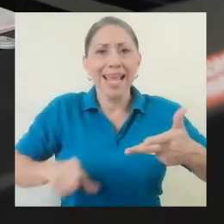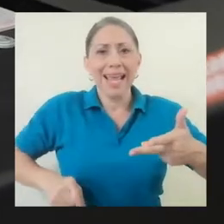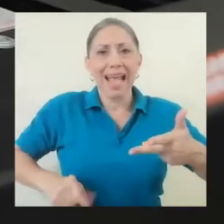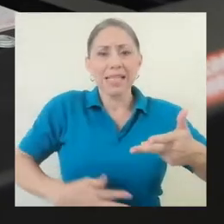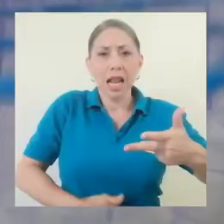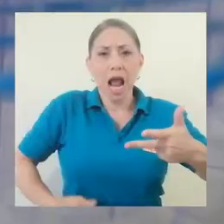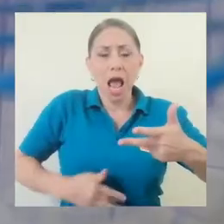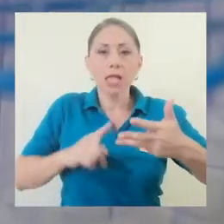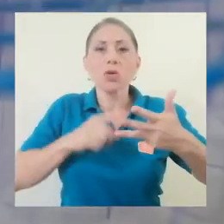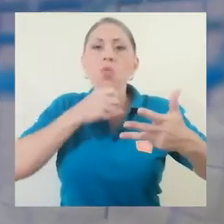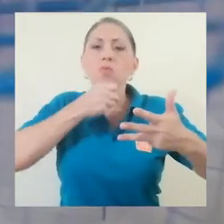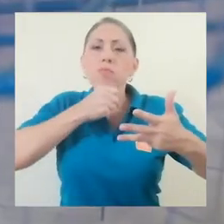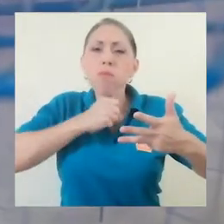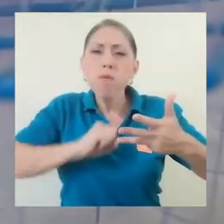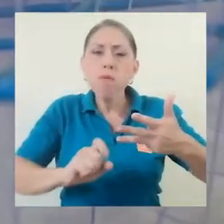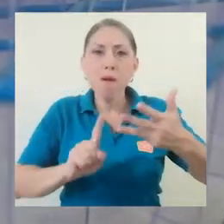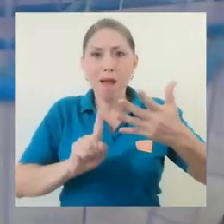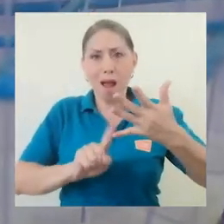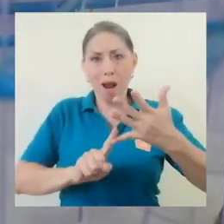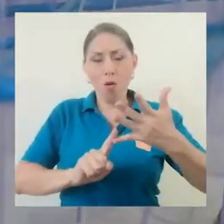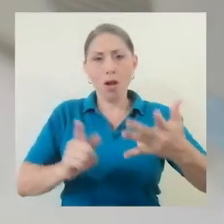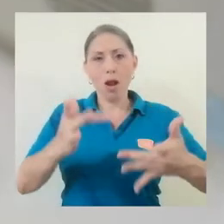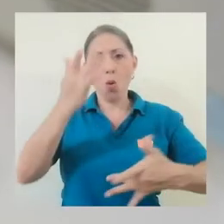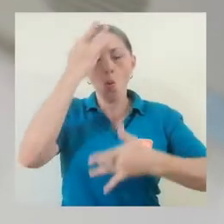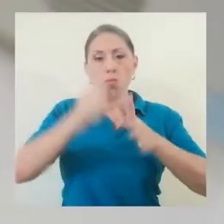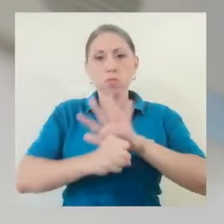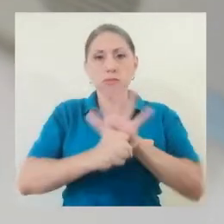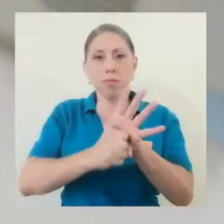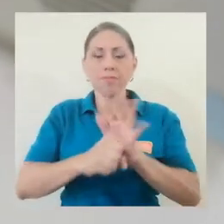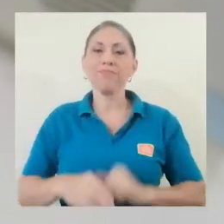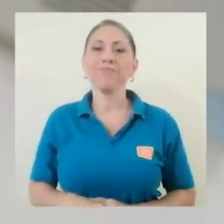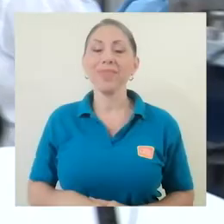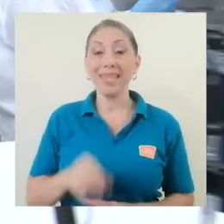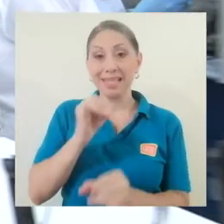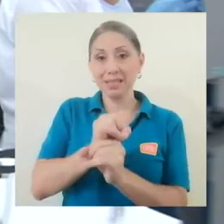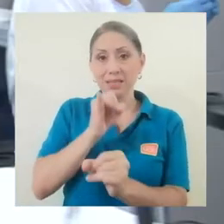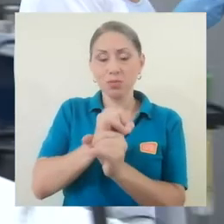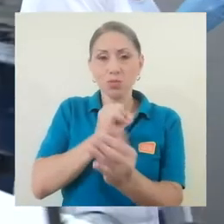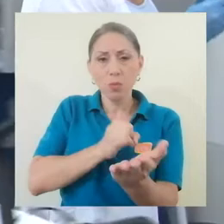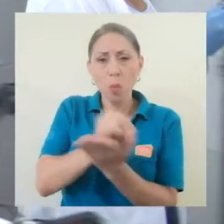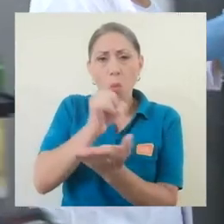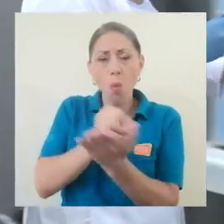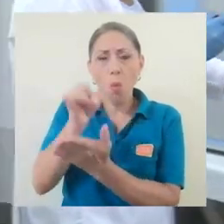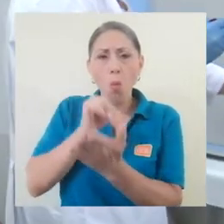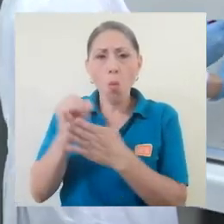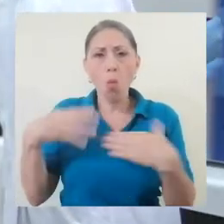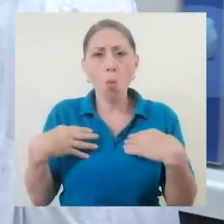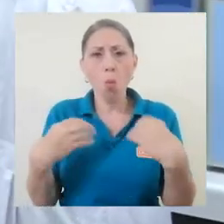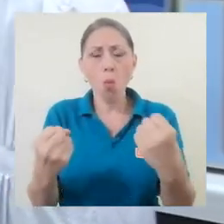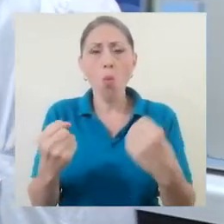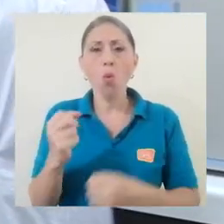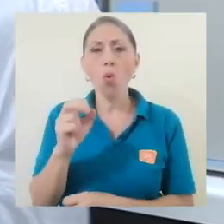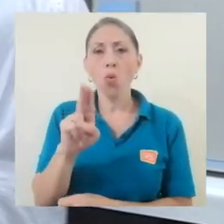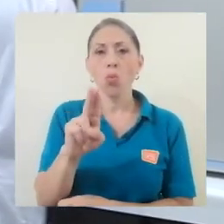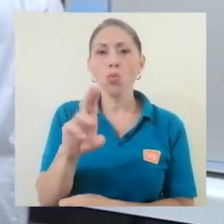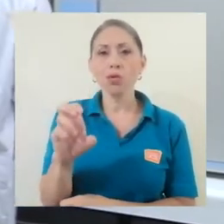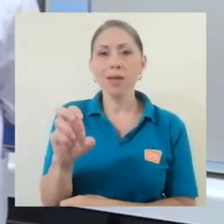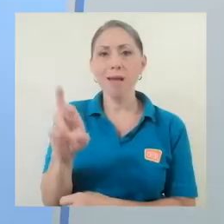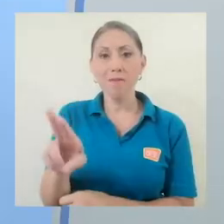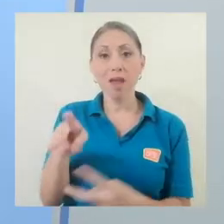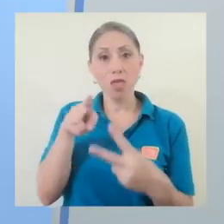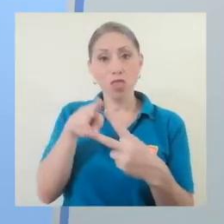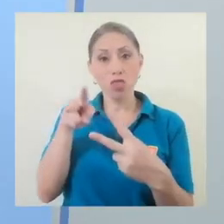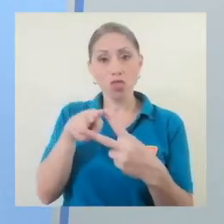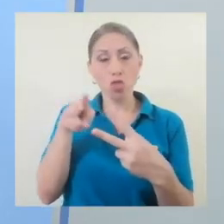cáncer gástrico, el envejecimiento y ahora con el coronavirus. El Instituto de Investigaciones en Salud de la UCR